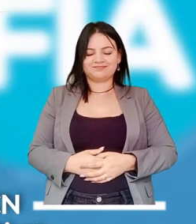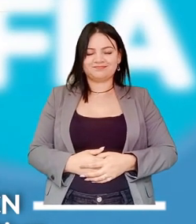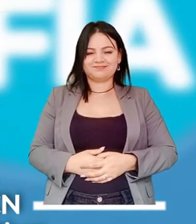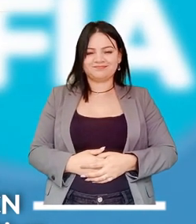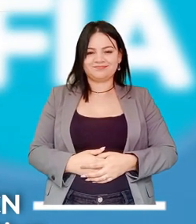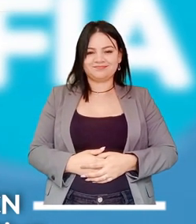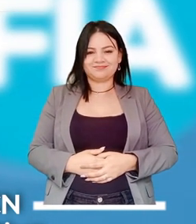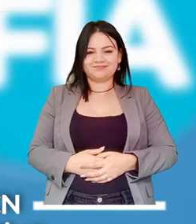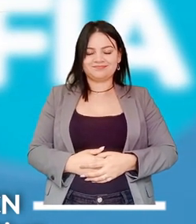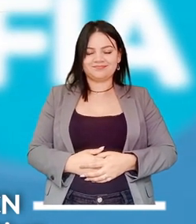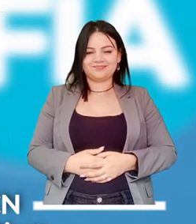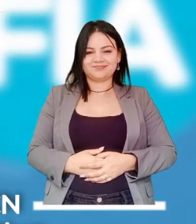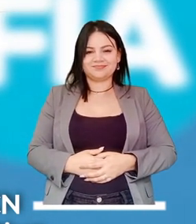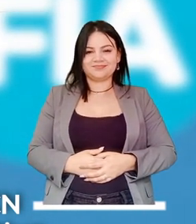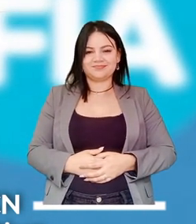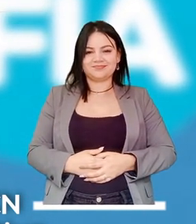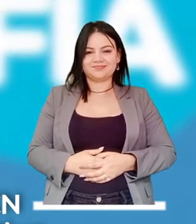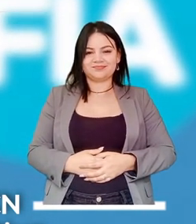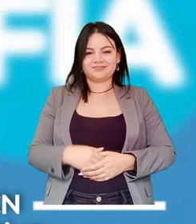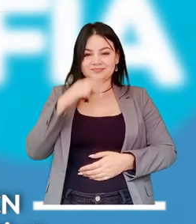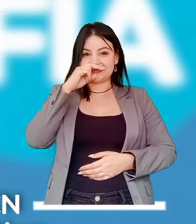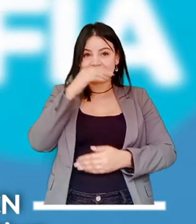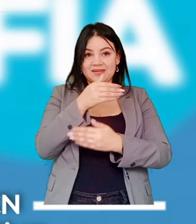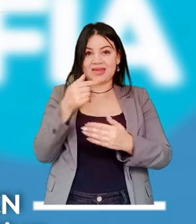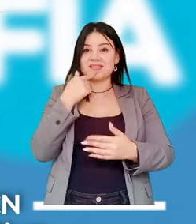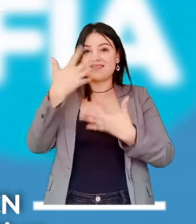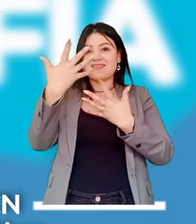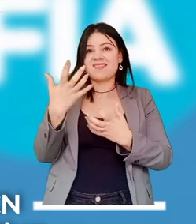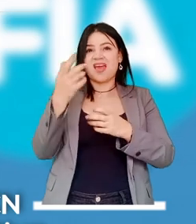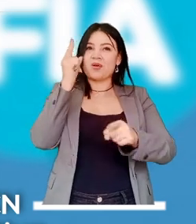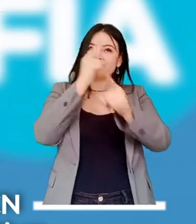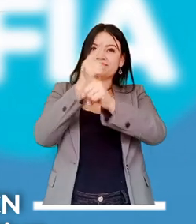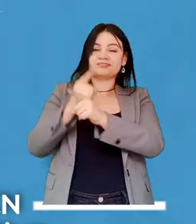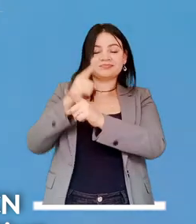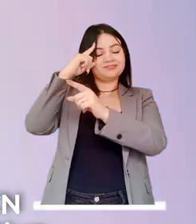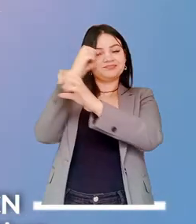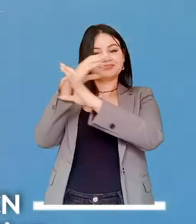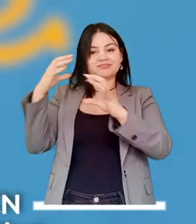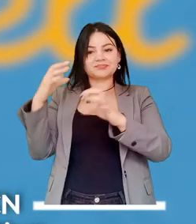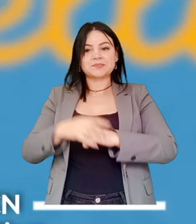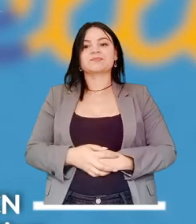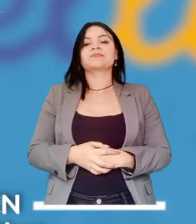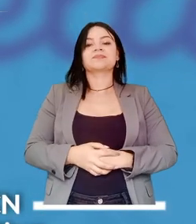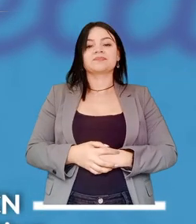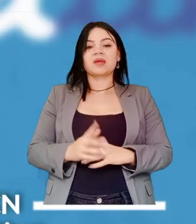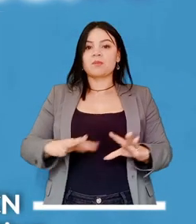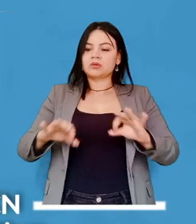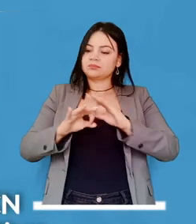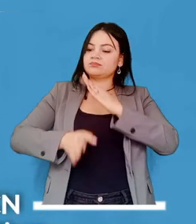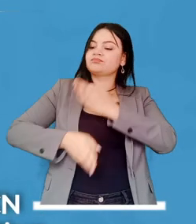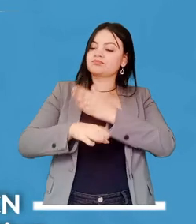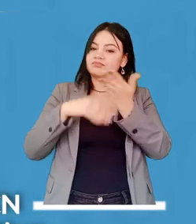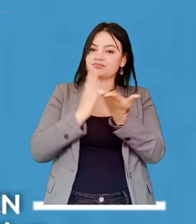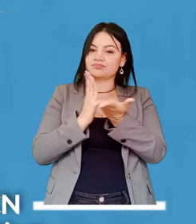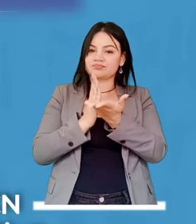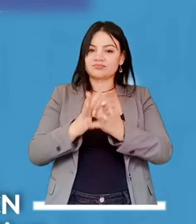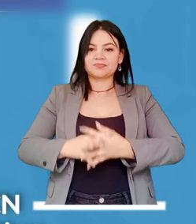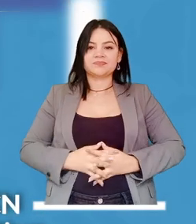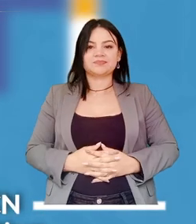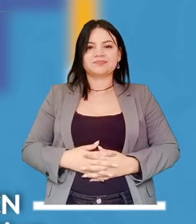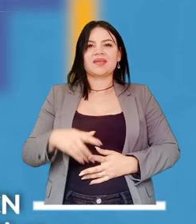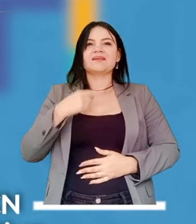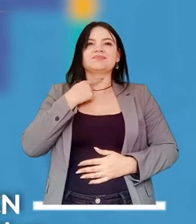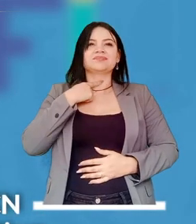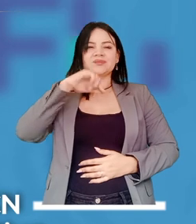Esperemos que ese sueño se pueda cumplir. Que siga aprendiendo todo lo que aprendo yo.